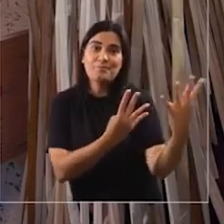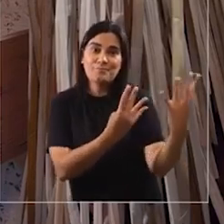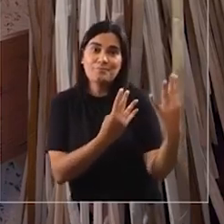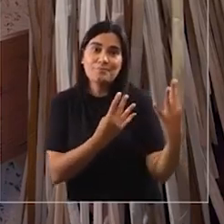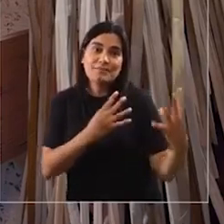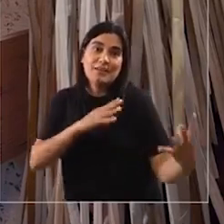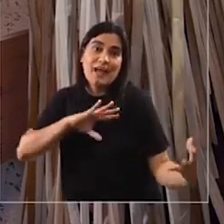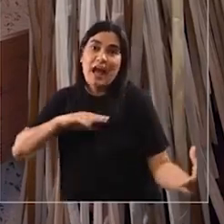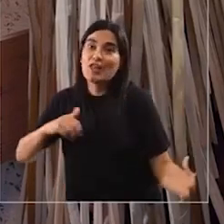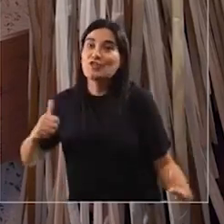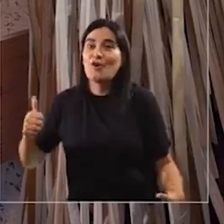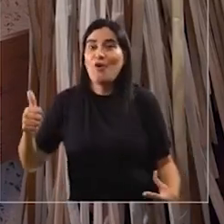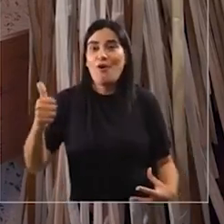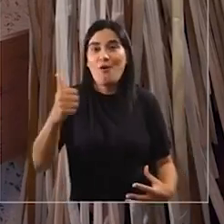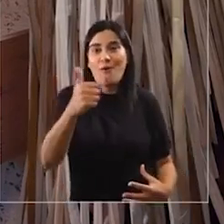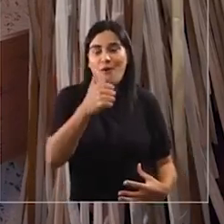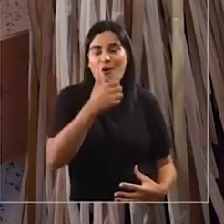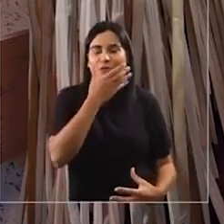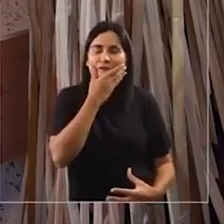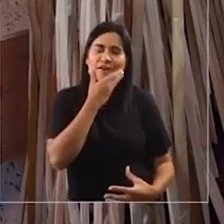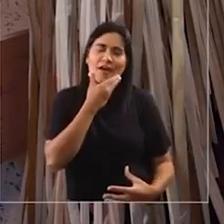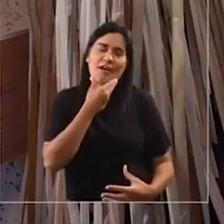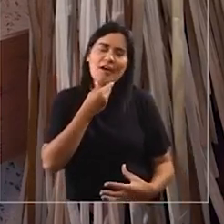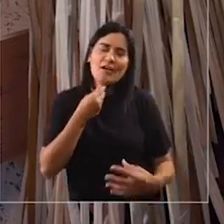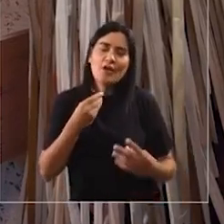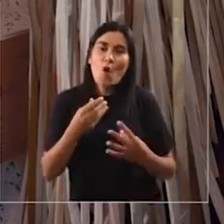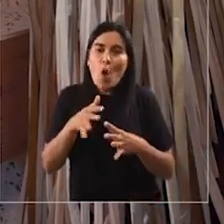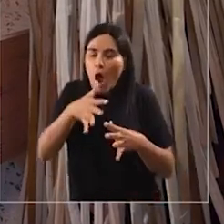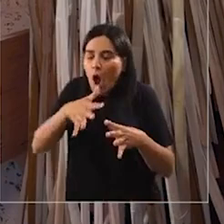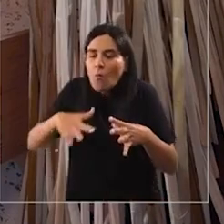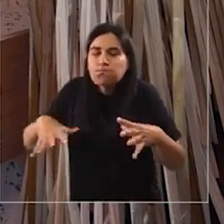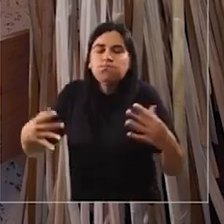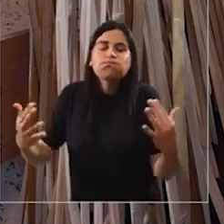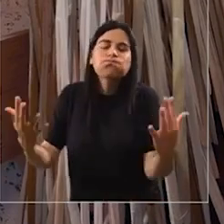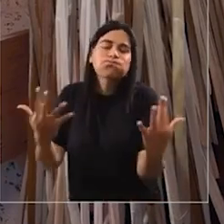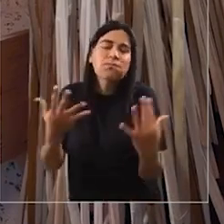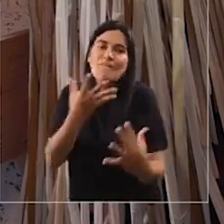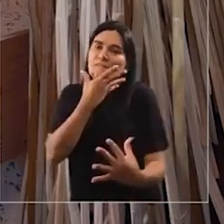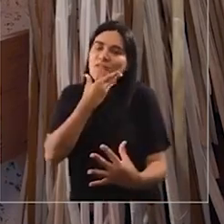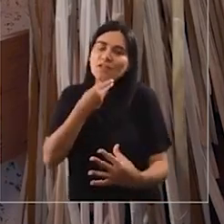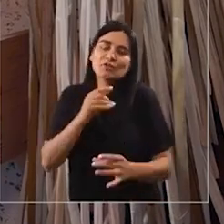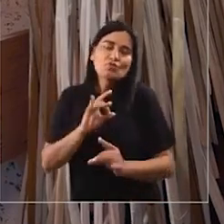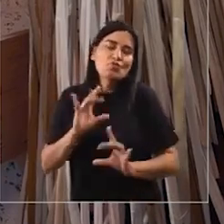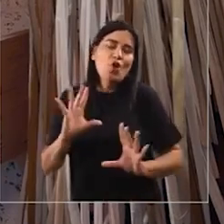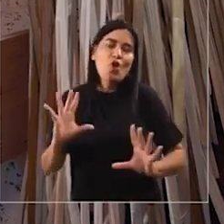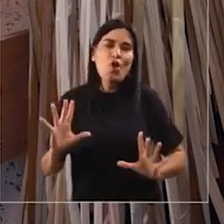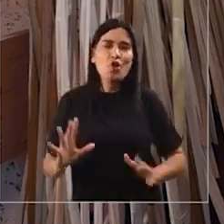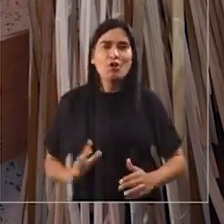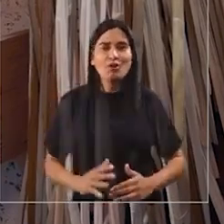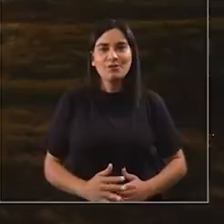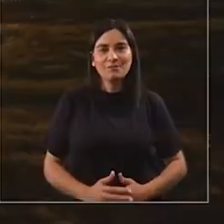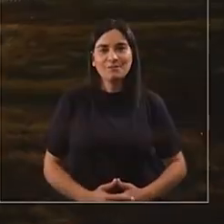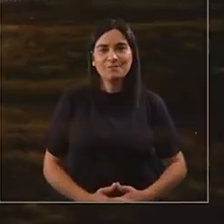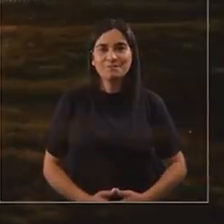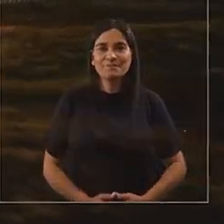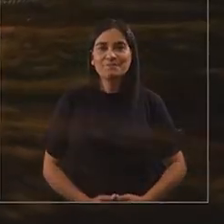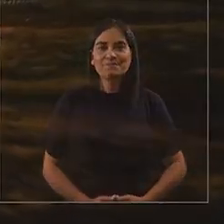la toda hora, sino que a todo el mundo. Un lugar bello además, los humedales son bellísimos.